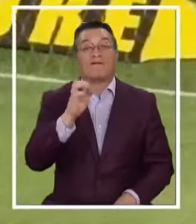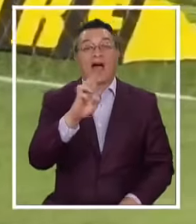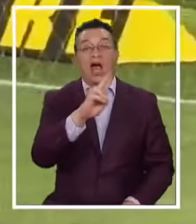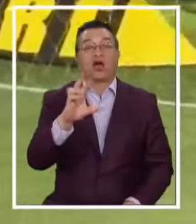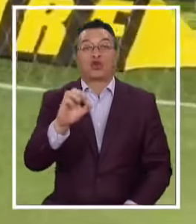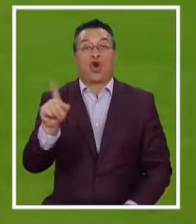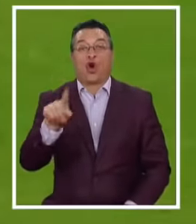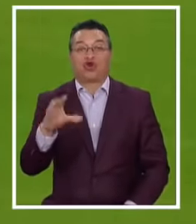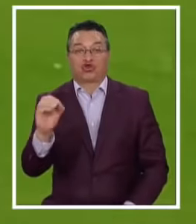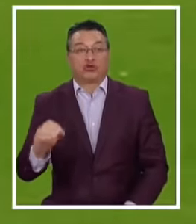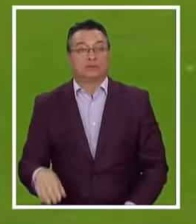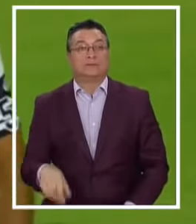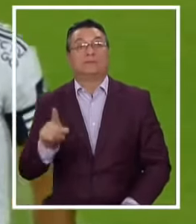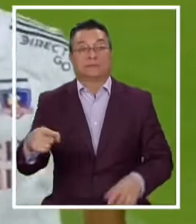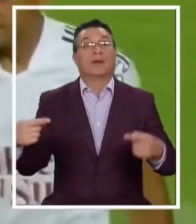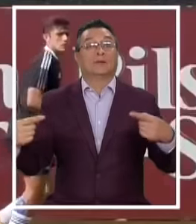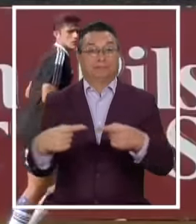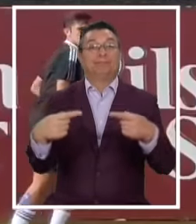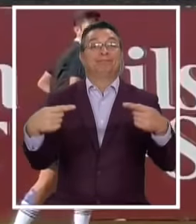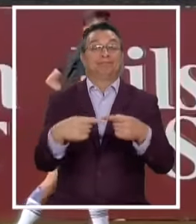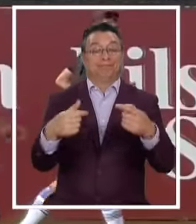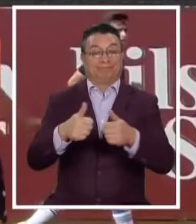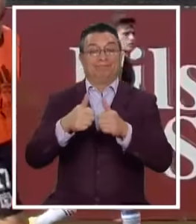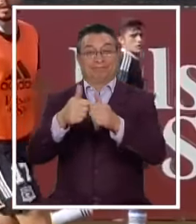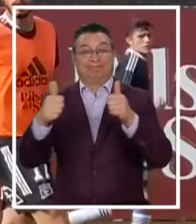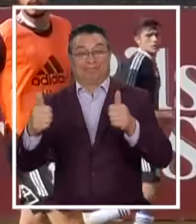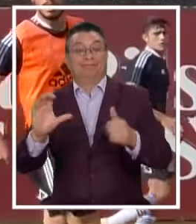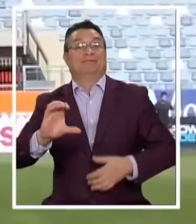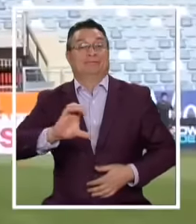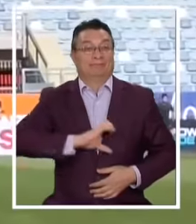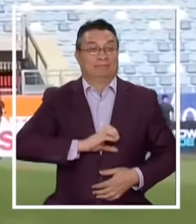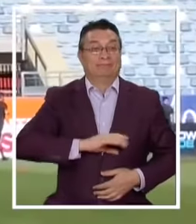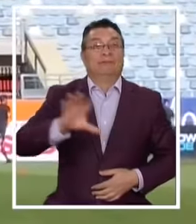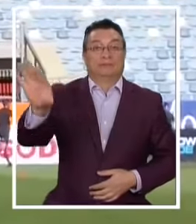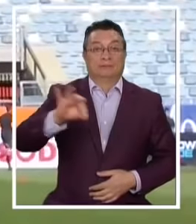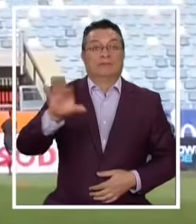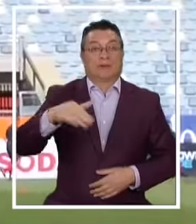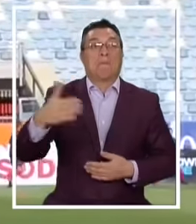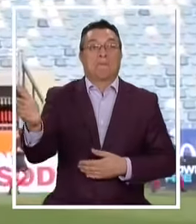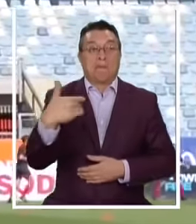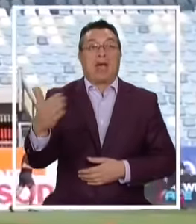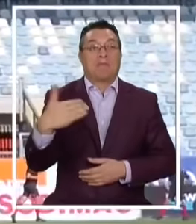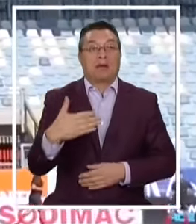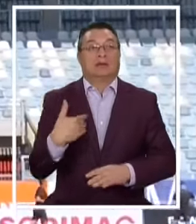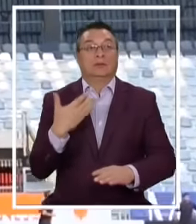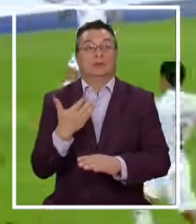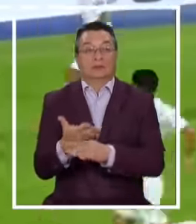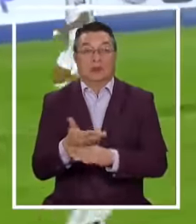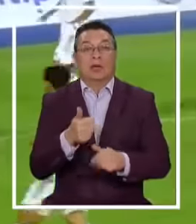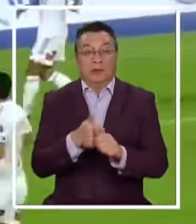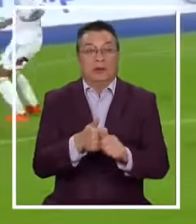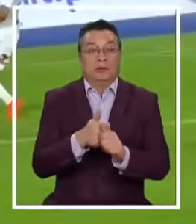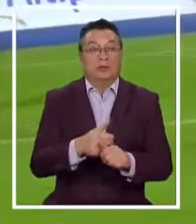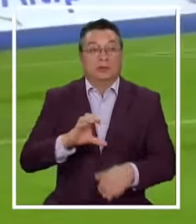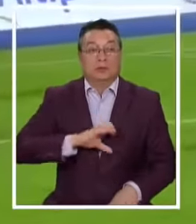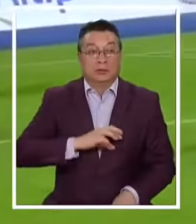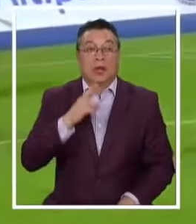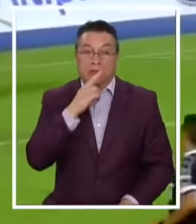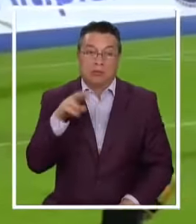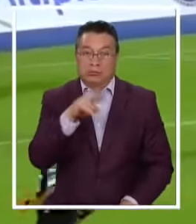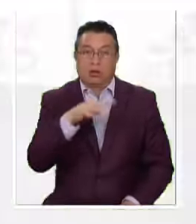Así comenzó El tiro y afloje Entre la directiva Y Quinteros Por la llegada De más refuerzos Las quejas del técnico Se hicieron